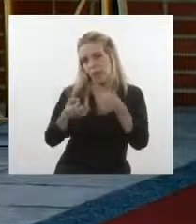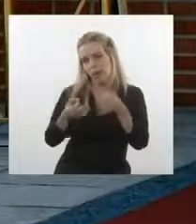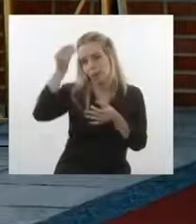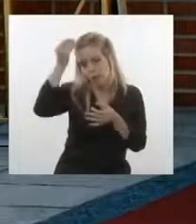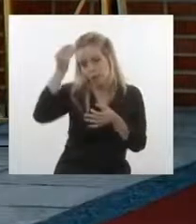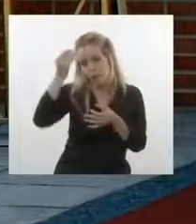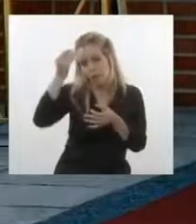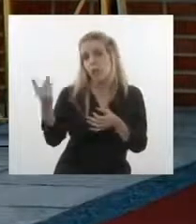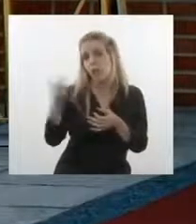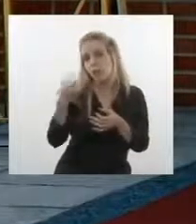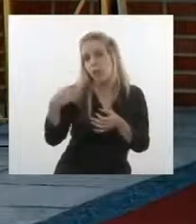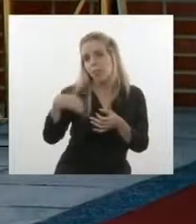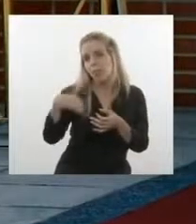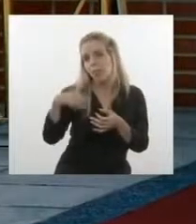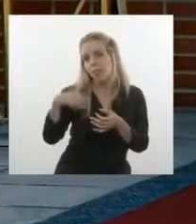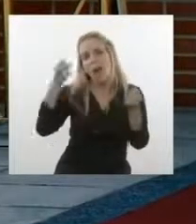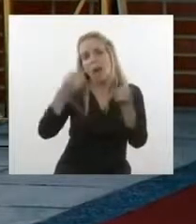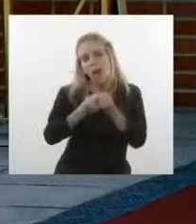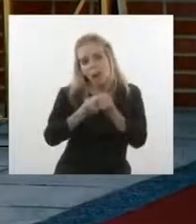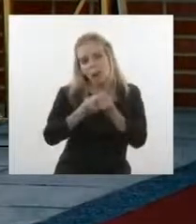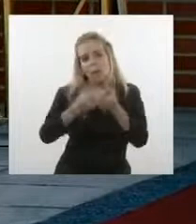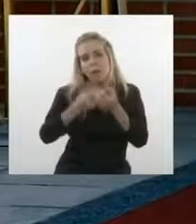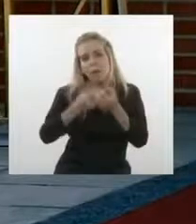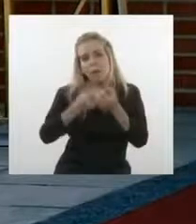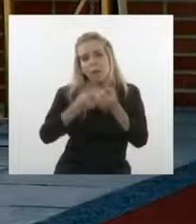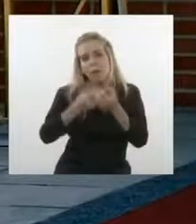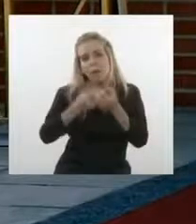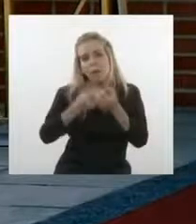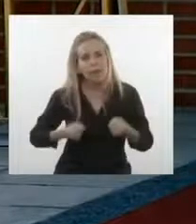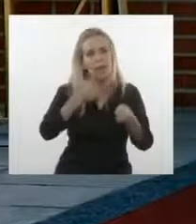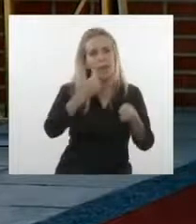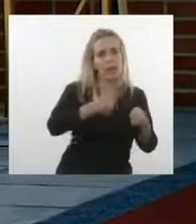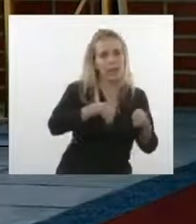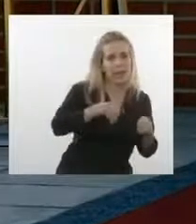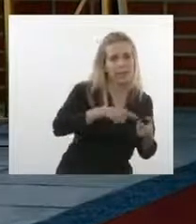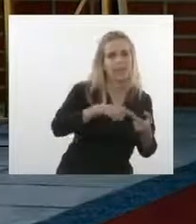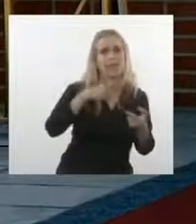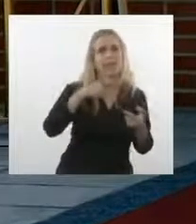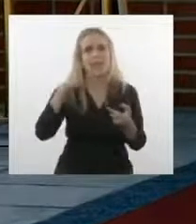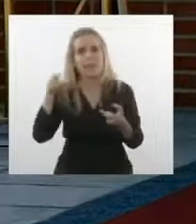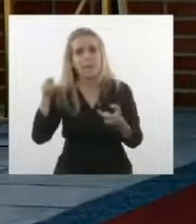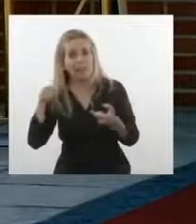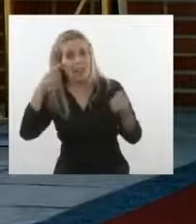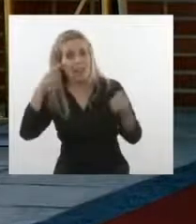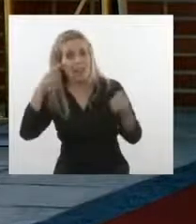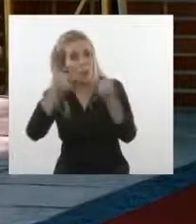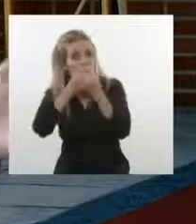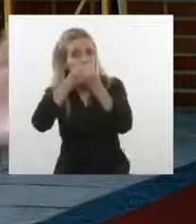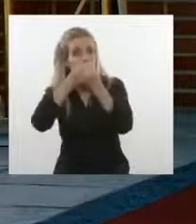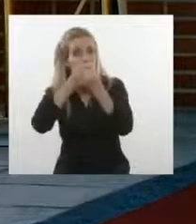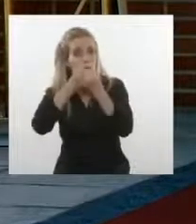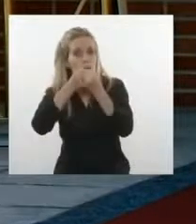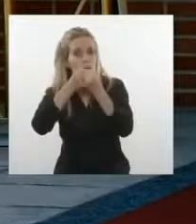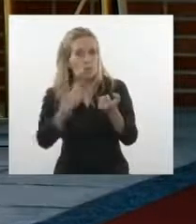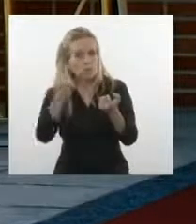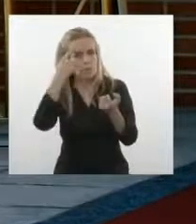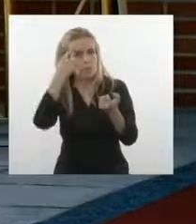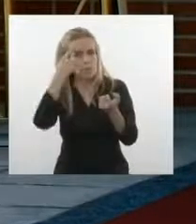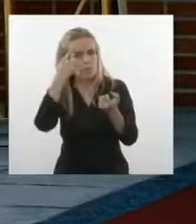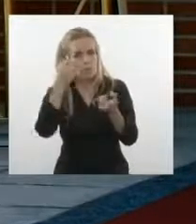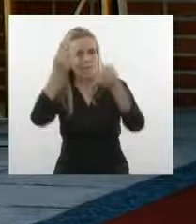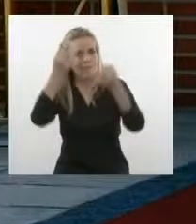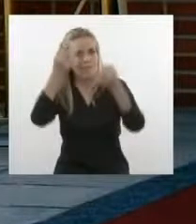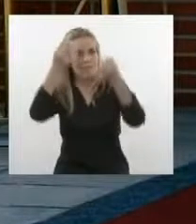consolidar un acuerdo estratégico entre Argentina y España. Y ese acuerdo estratégico creo que lo podemos relanzar precisamente con su